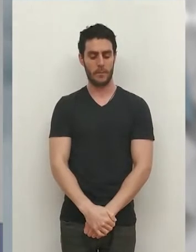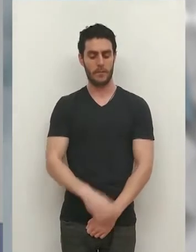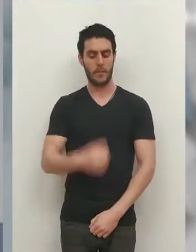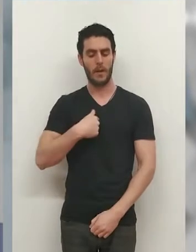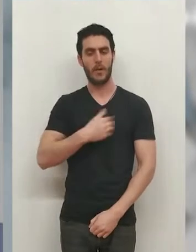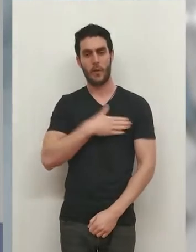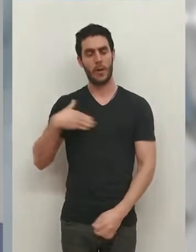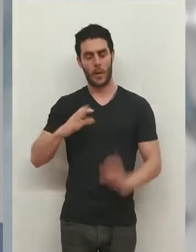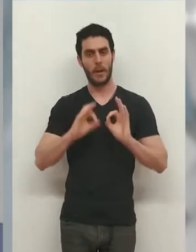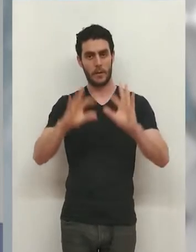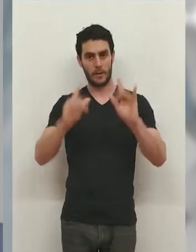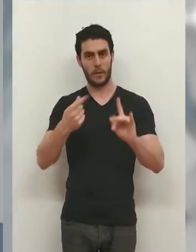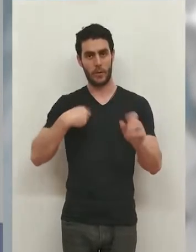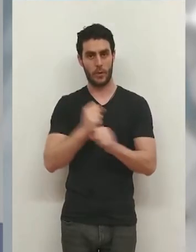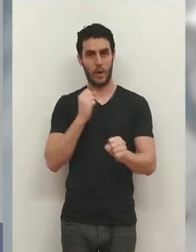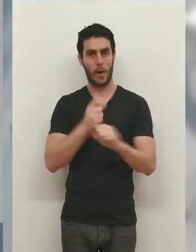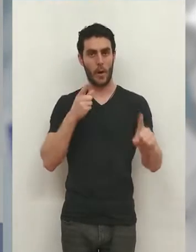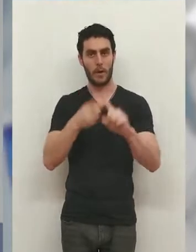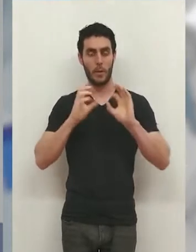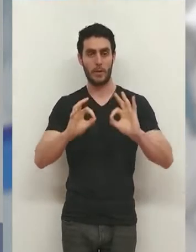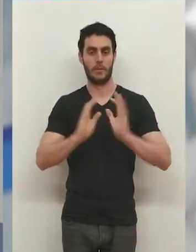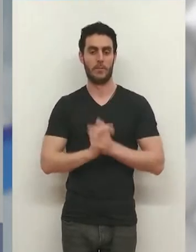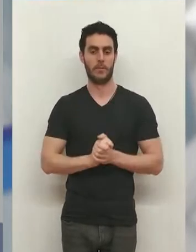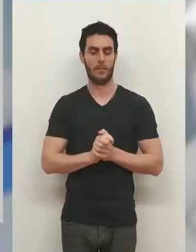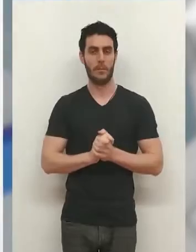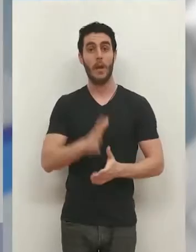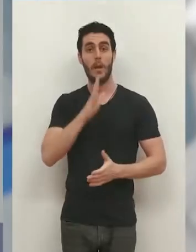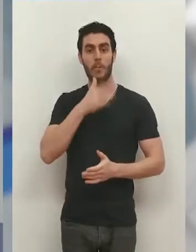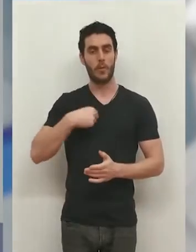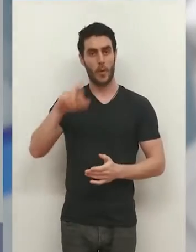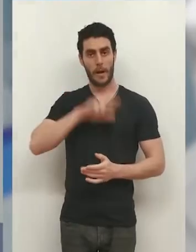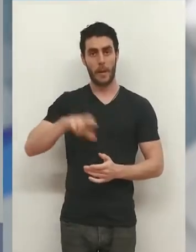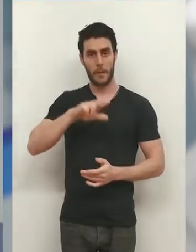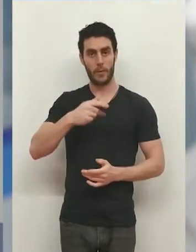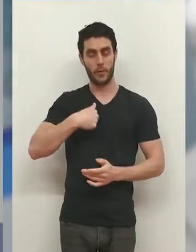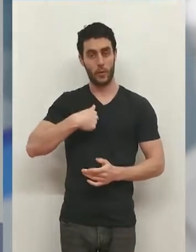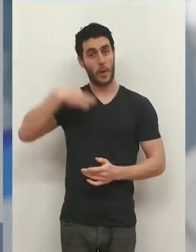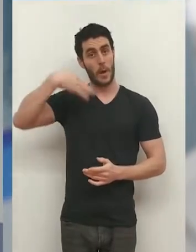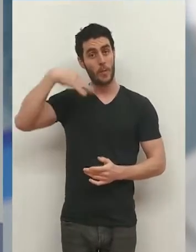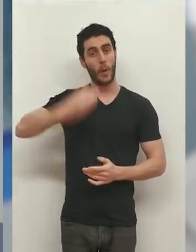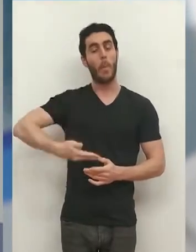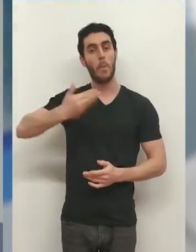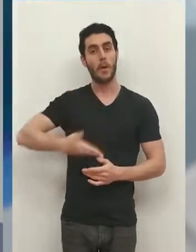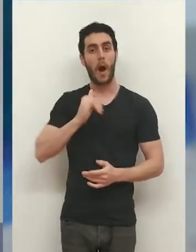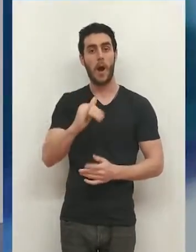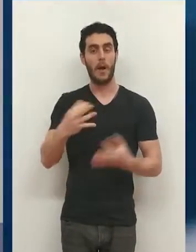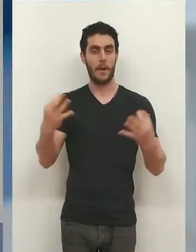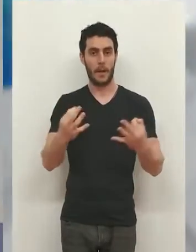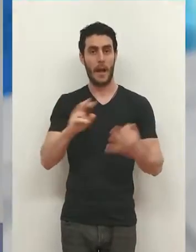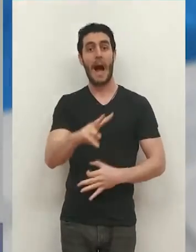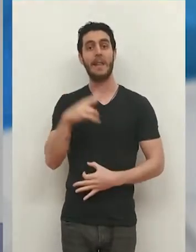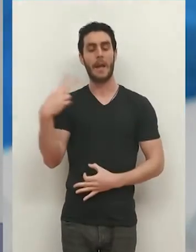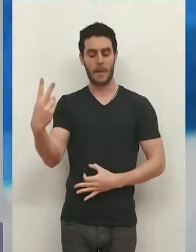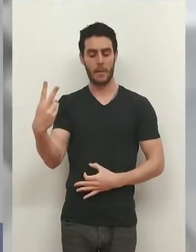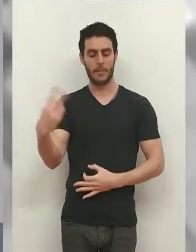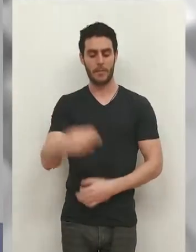Yo aspiro a que eso sea así y trabajaré para que eso sea así. Porque reitero, aquí lo único importante que hay es